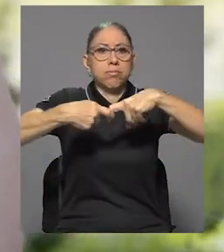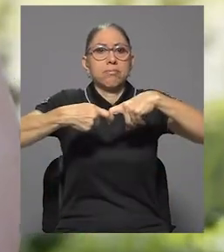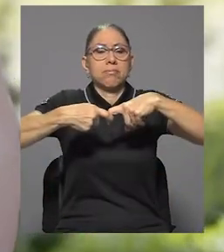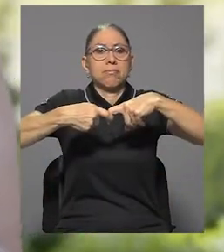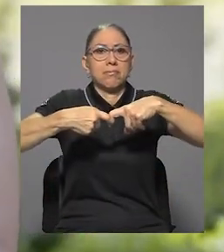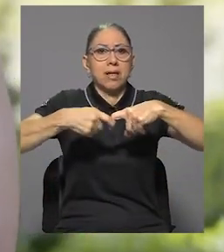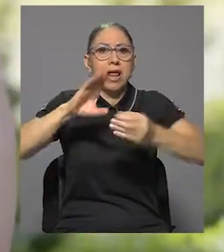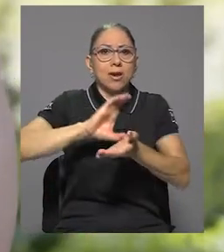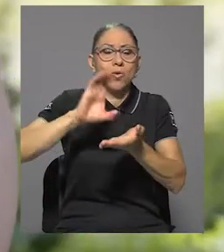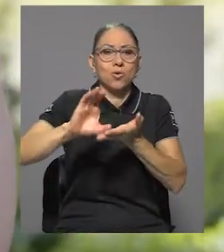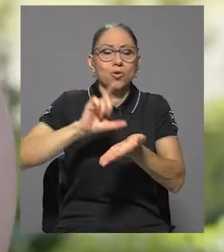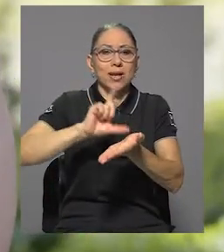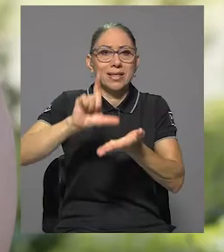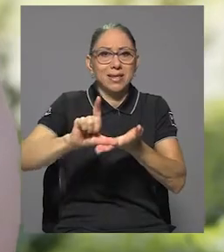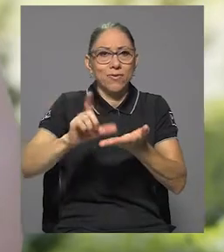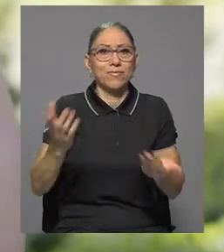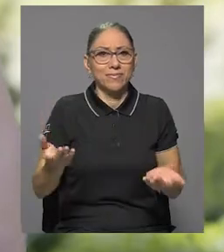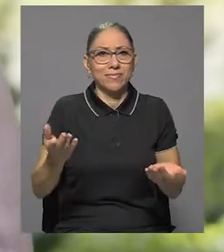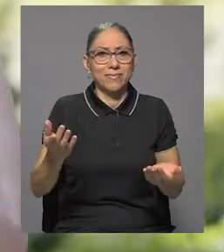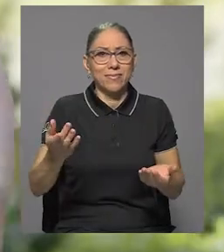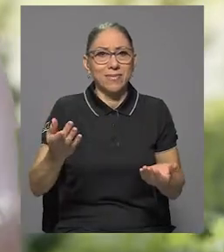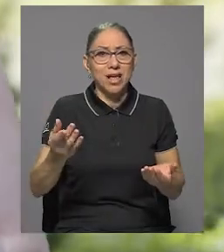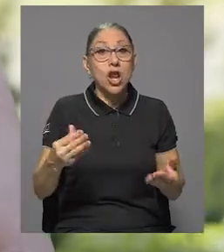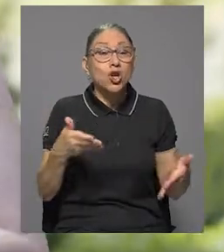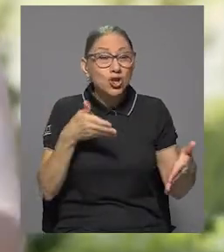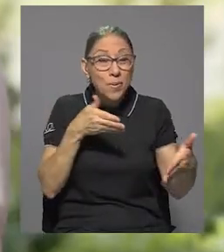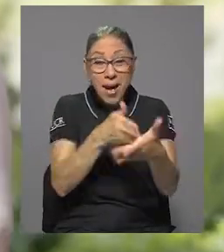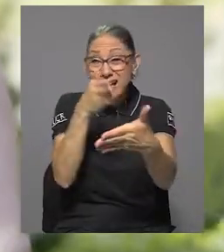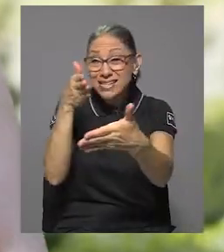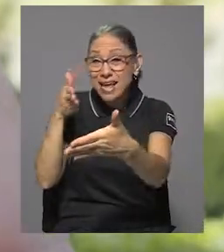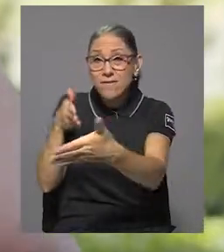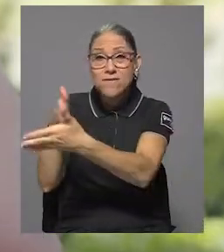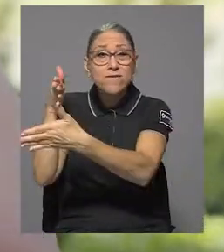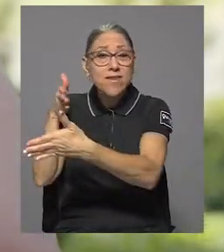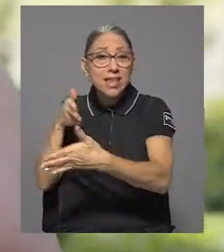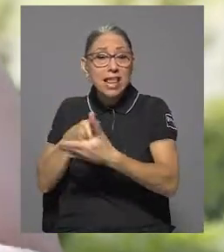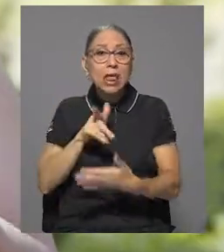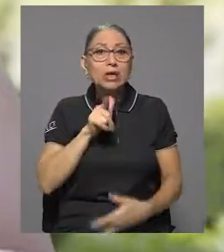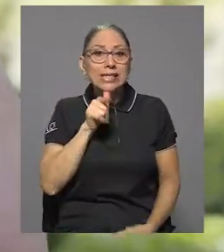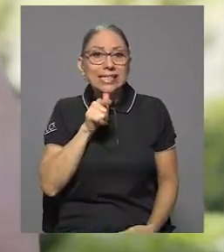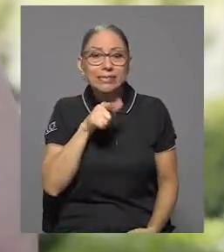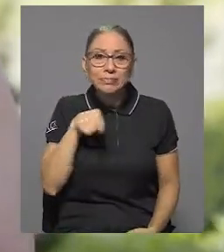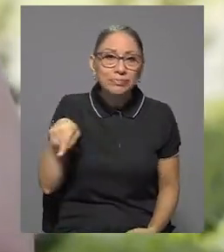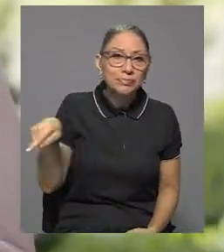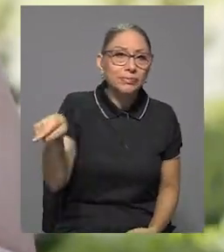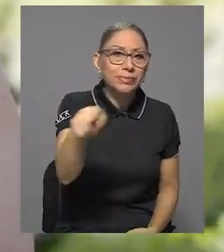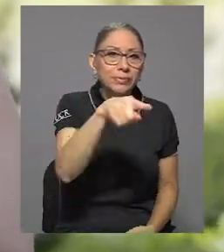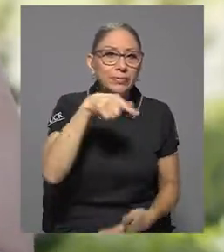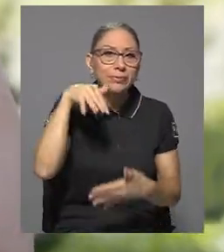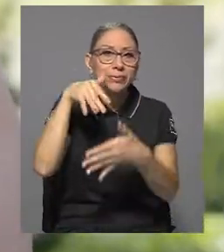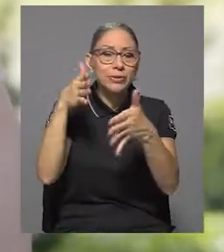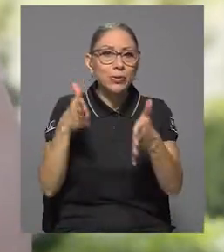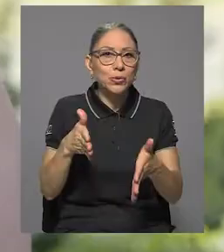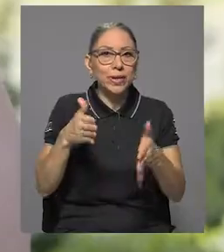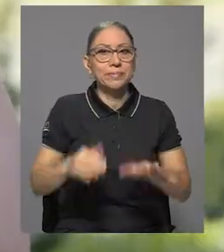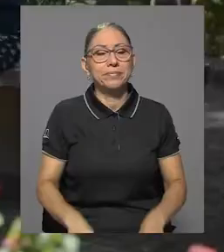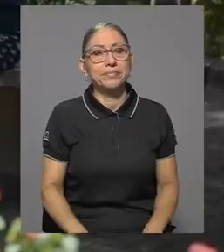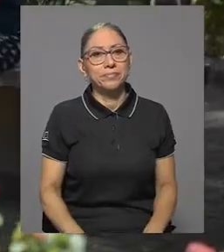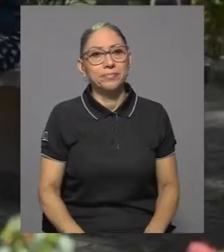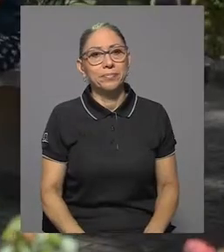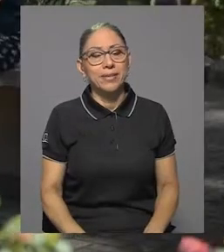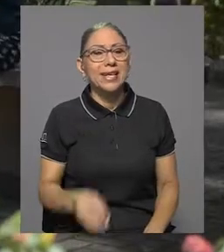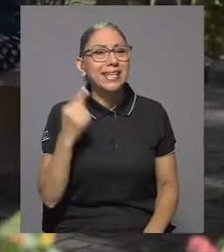electivo. Y entonces aquí al final, pues, de alguna manera los más afectados son nuestra población estudiantil.